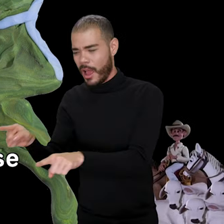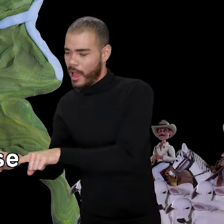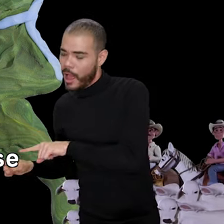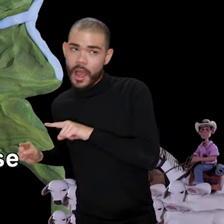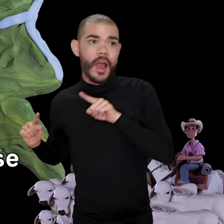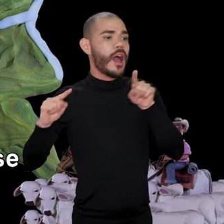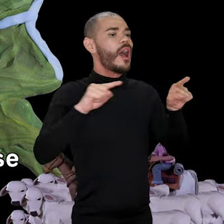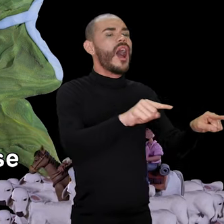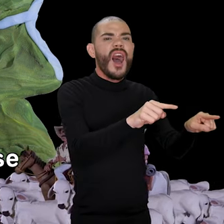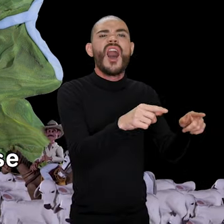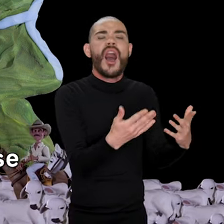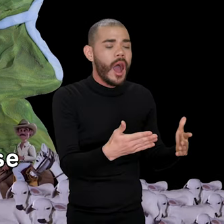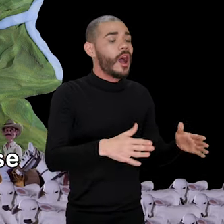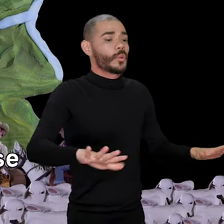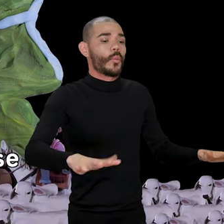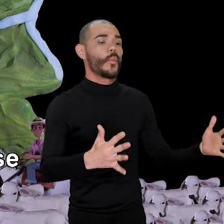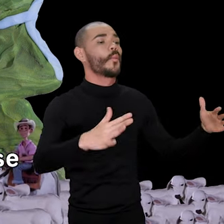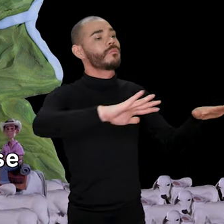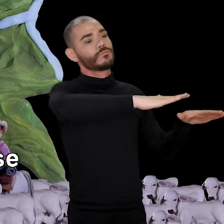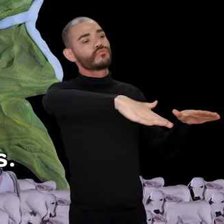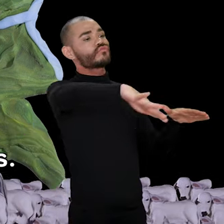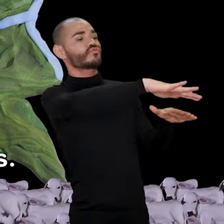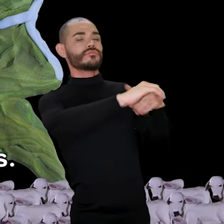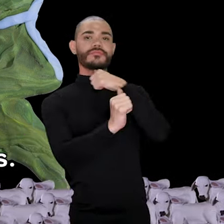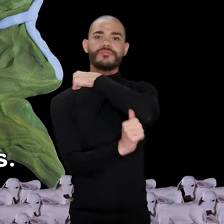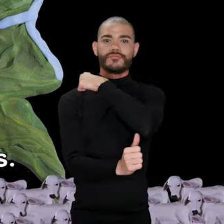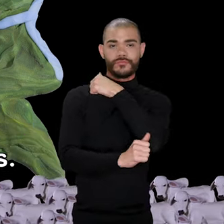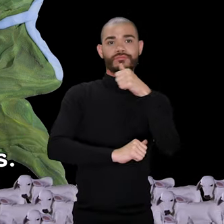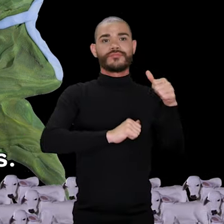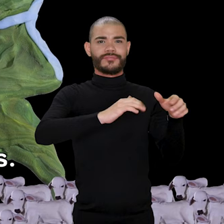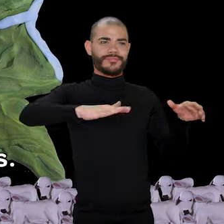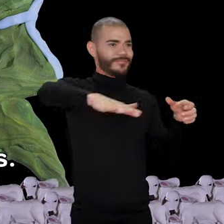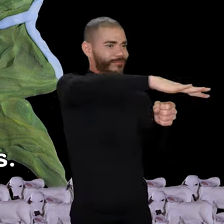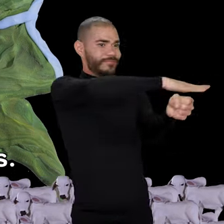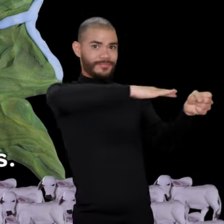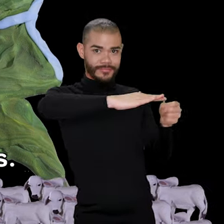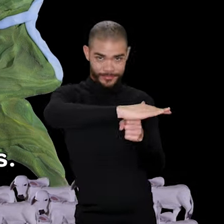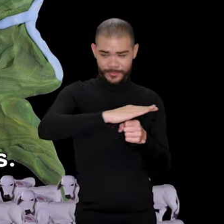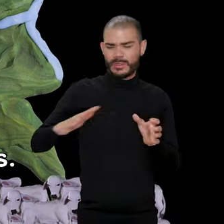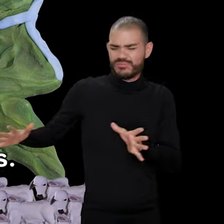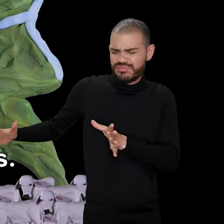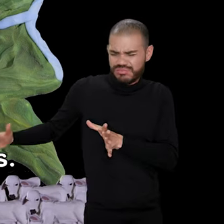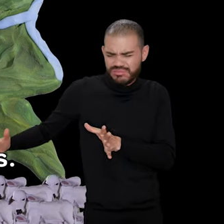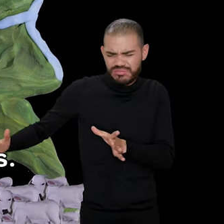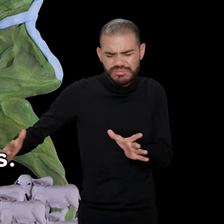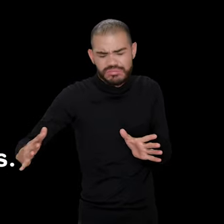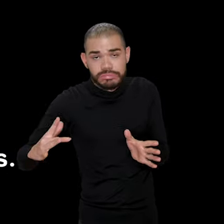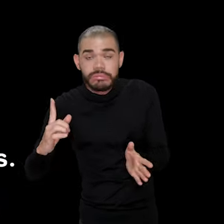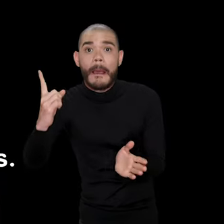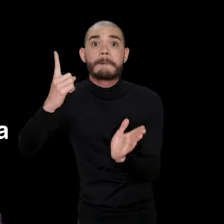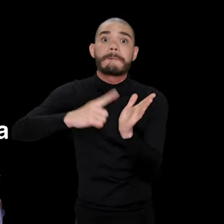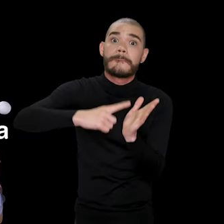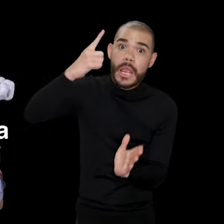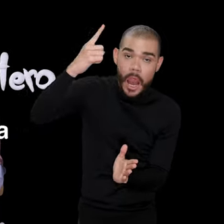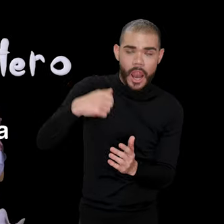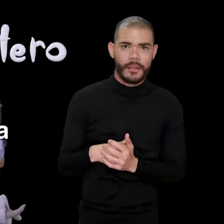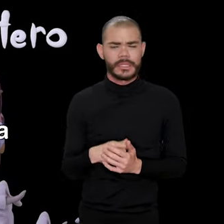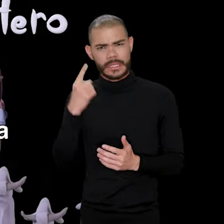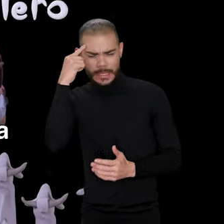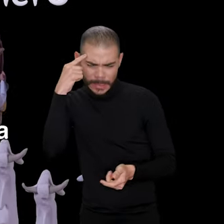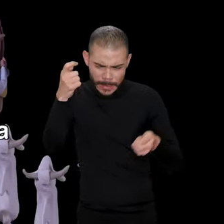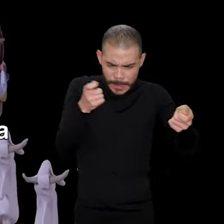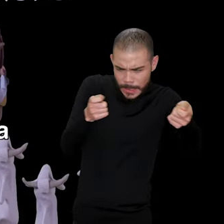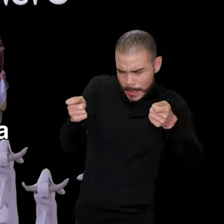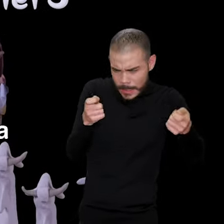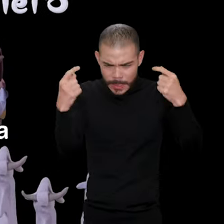Villavicencio y el altiplano cundiboyacense por unos pocos hombres que arreaban hasta mil reces. Cada hombre